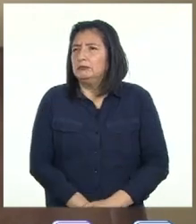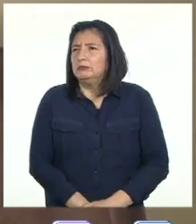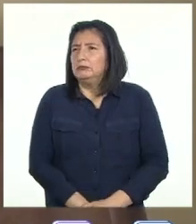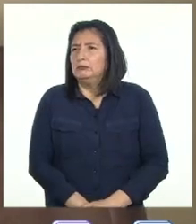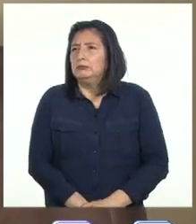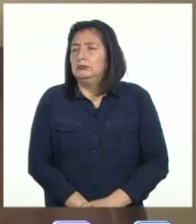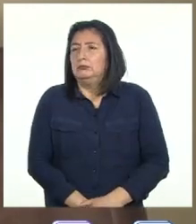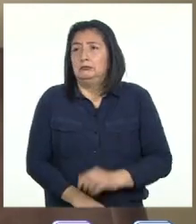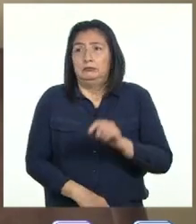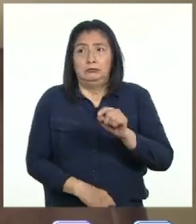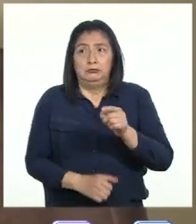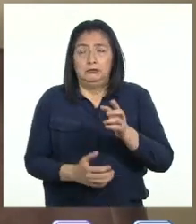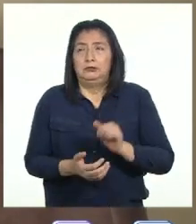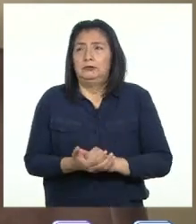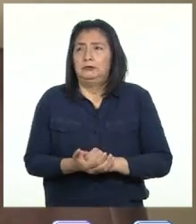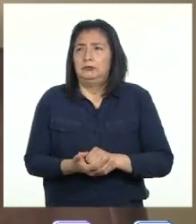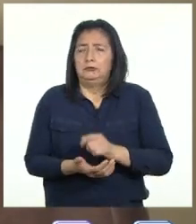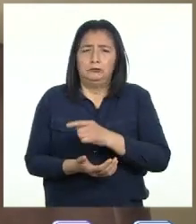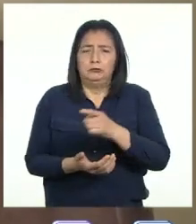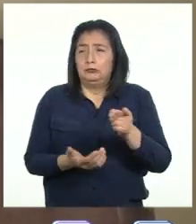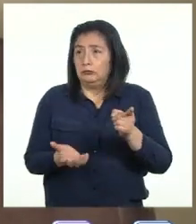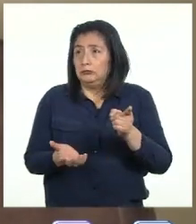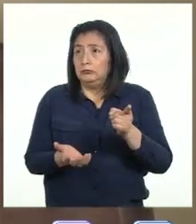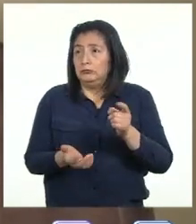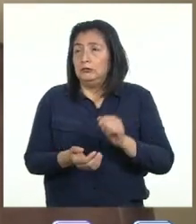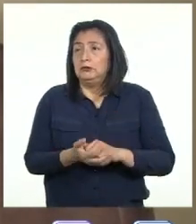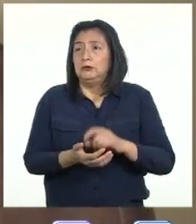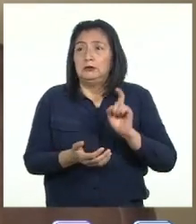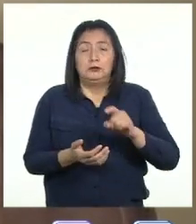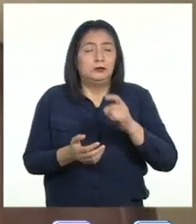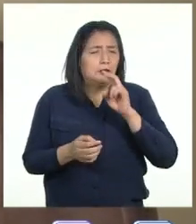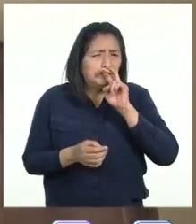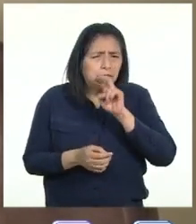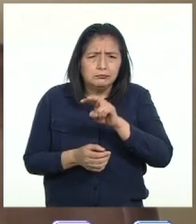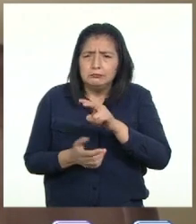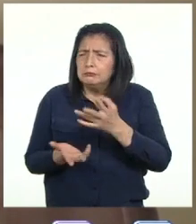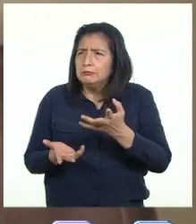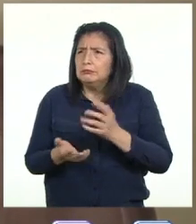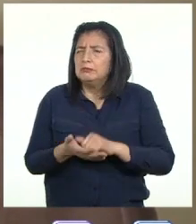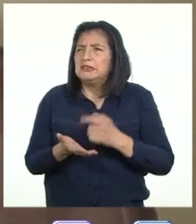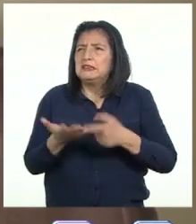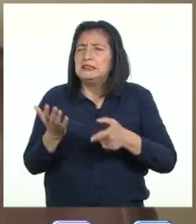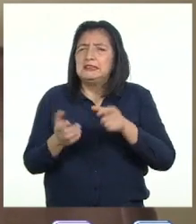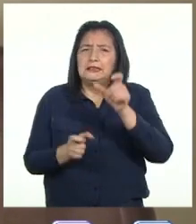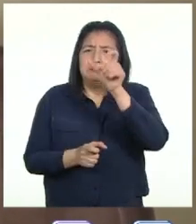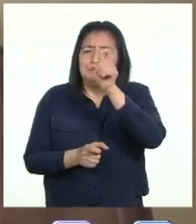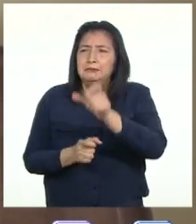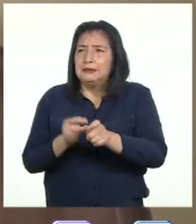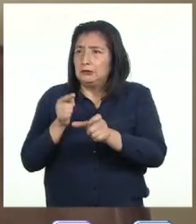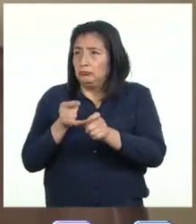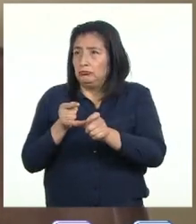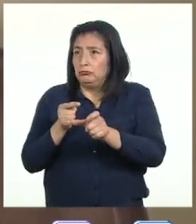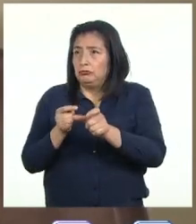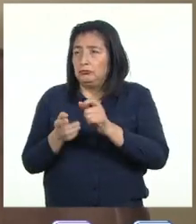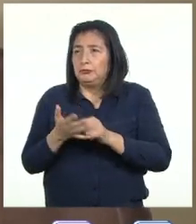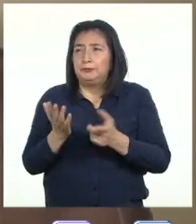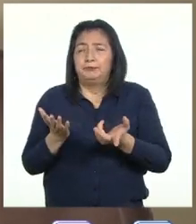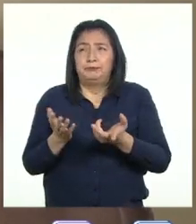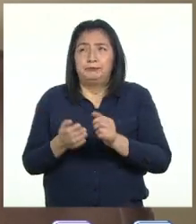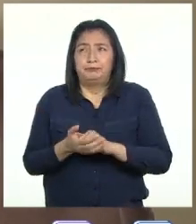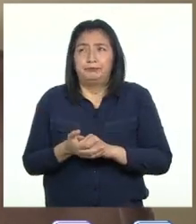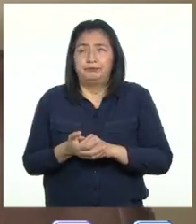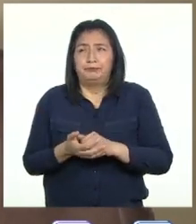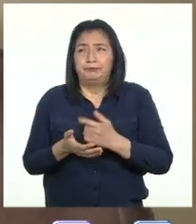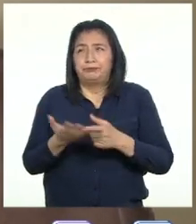Aquí, ustedes deberán cerciorarse de que las personas, páginas web